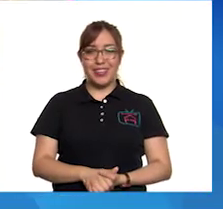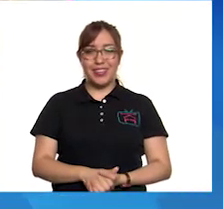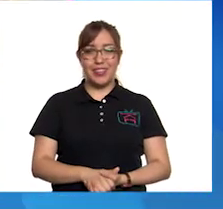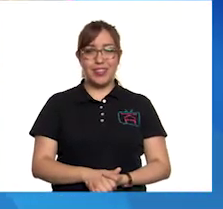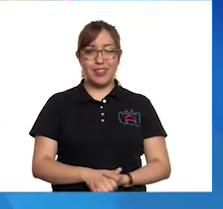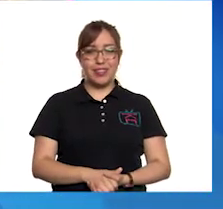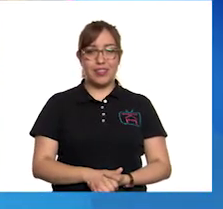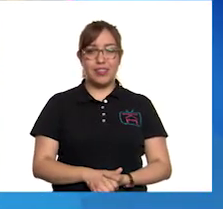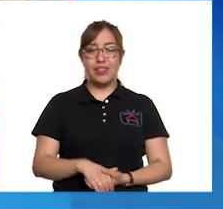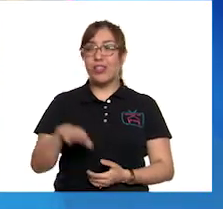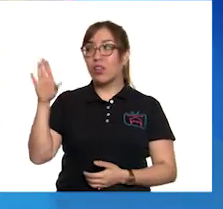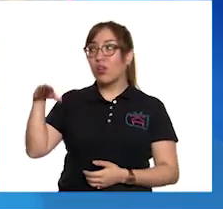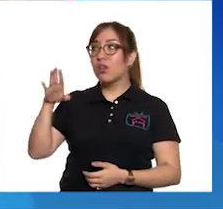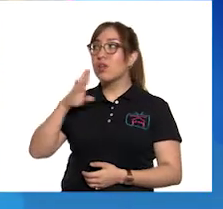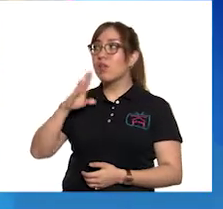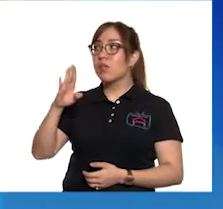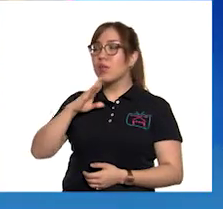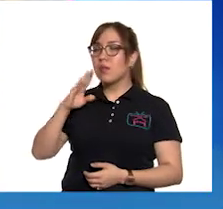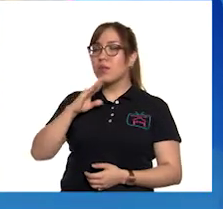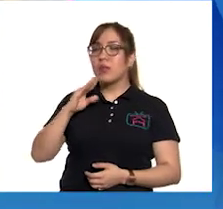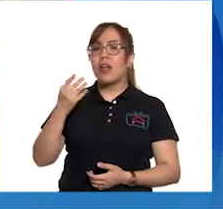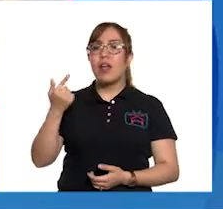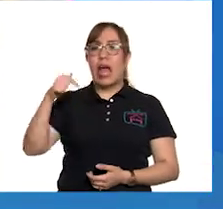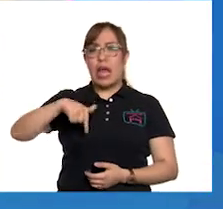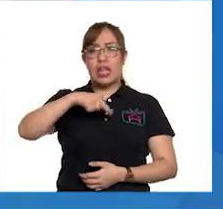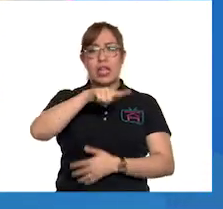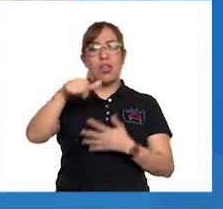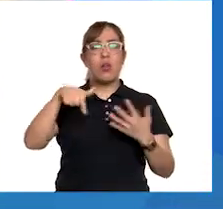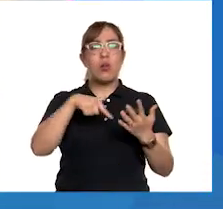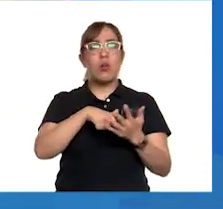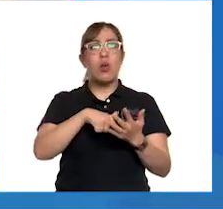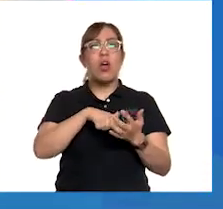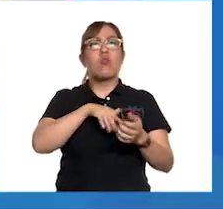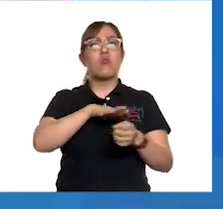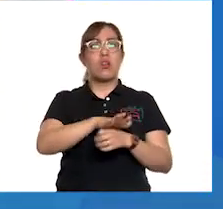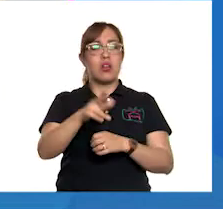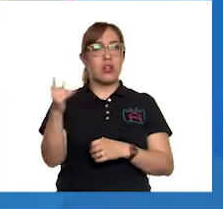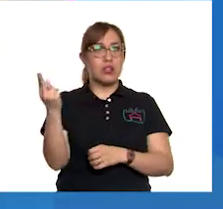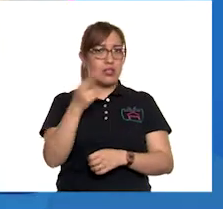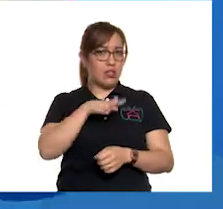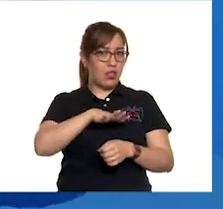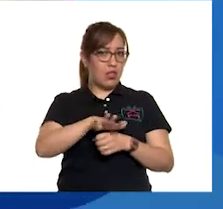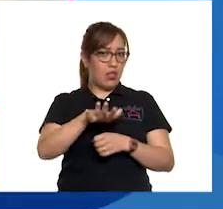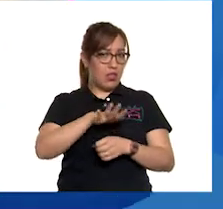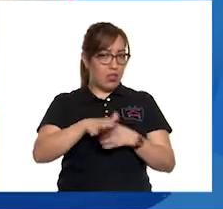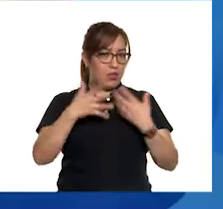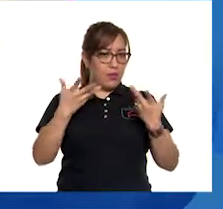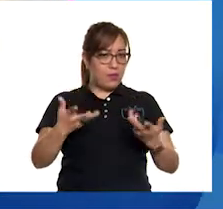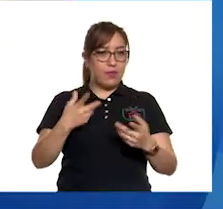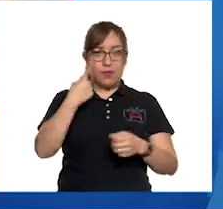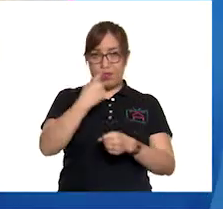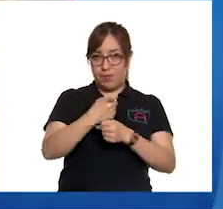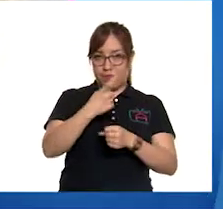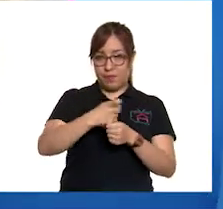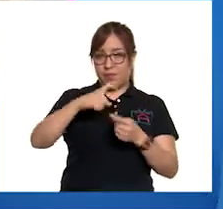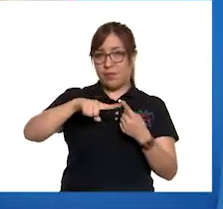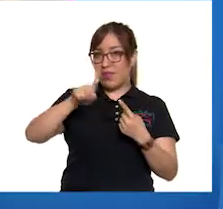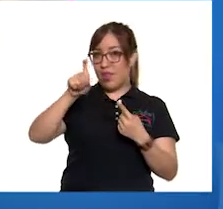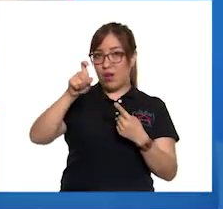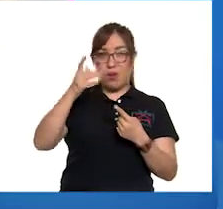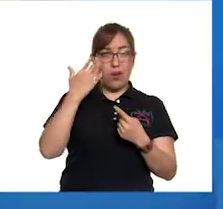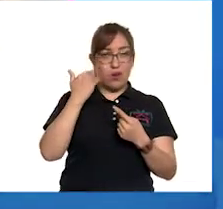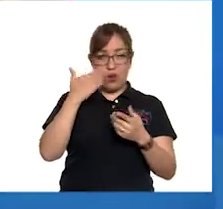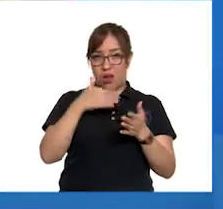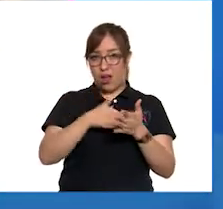Mamá, ¿cuáles son las necesidades comunes en el lugar donde vivimos? Principalmente tenemos dos, la escasez de agua y la recolección de